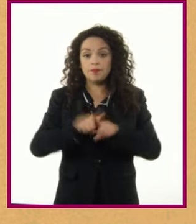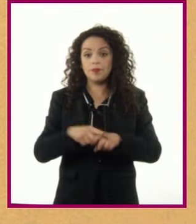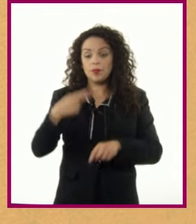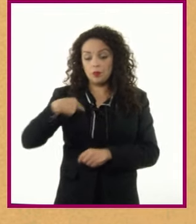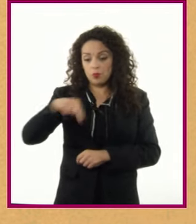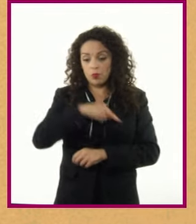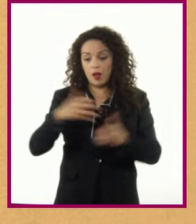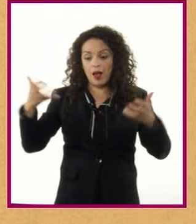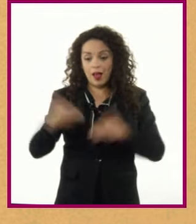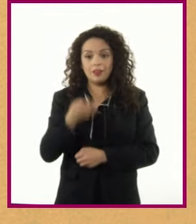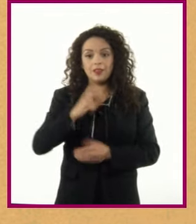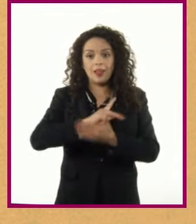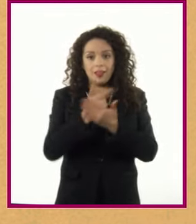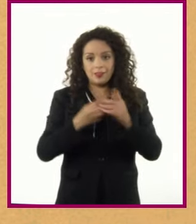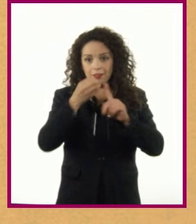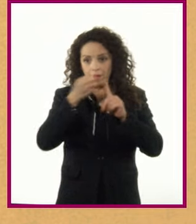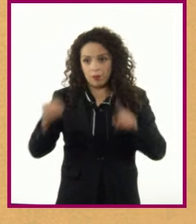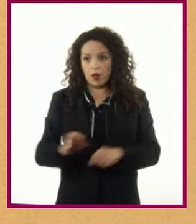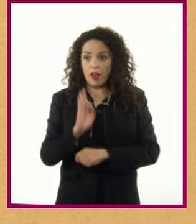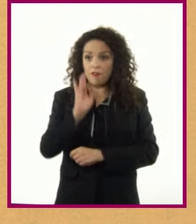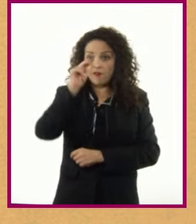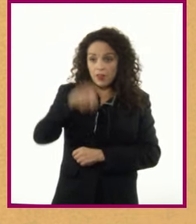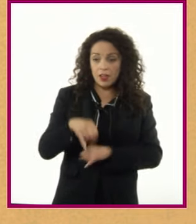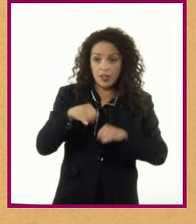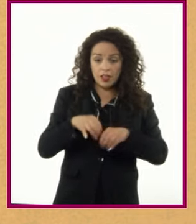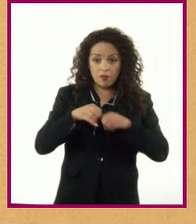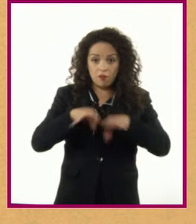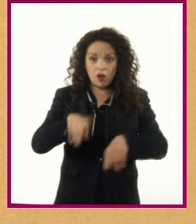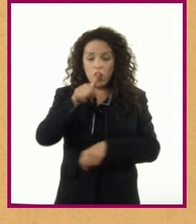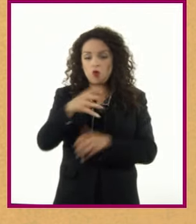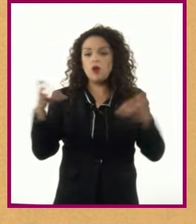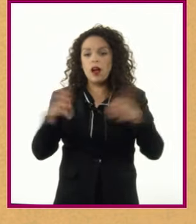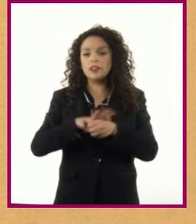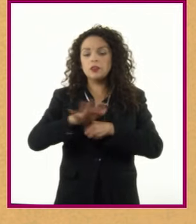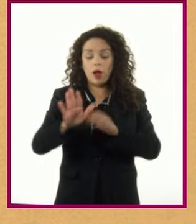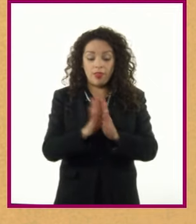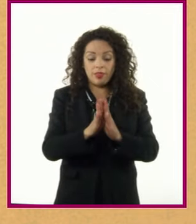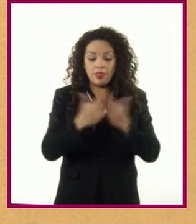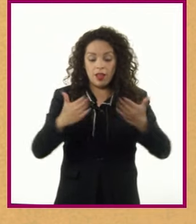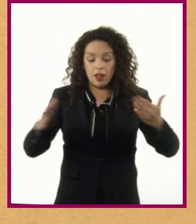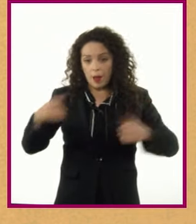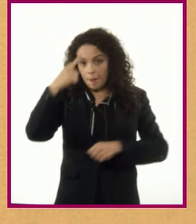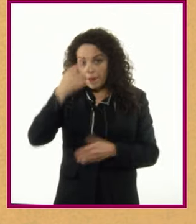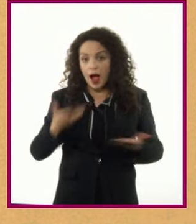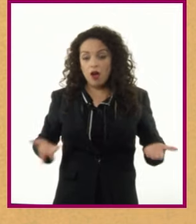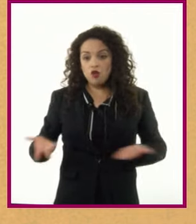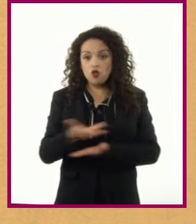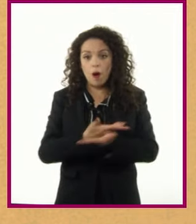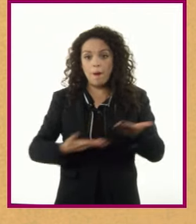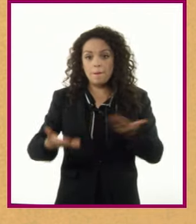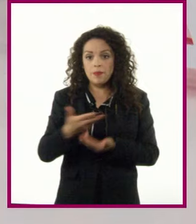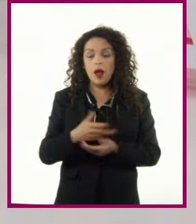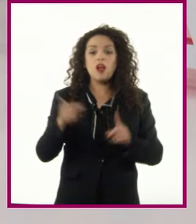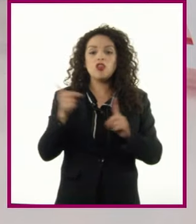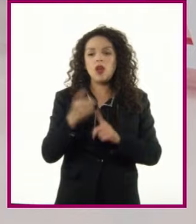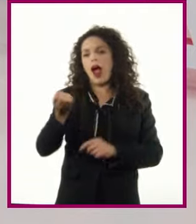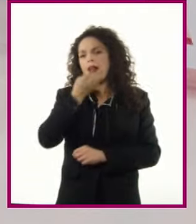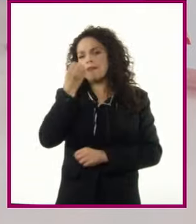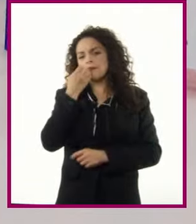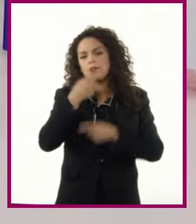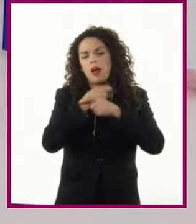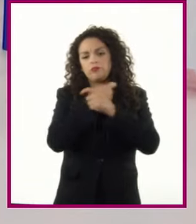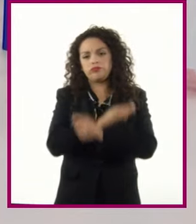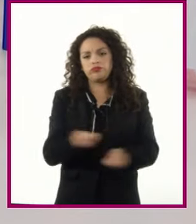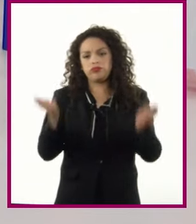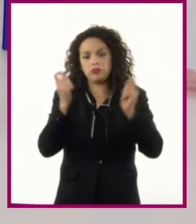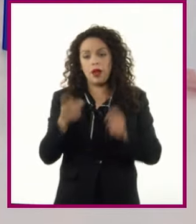Con la información final, elaboren un tríptico que puedan compartir en un evento escolar Pero,